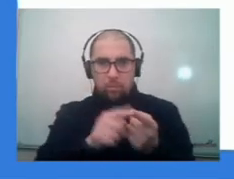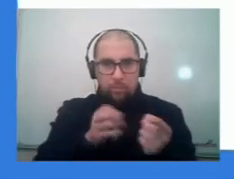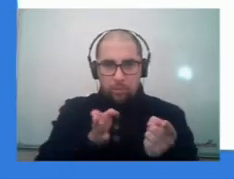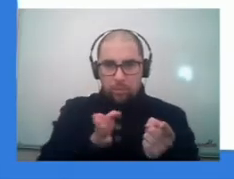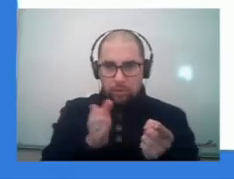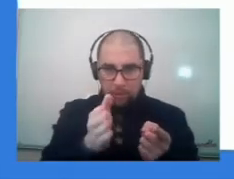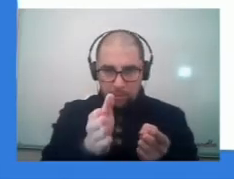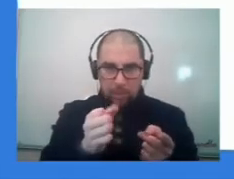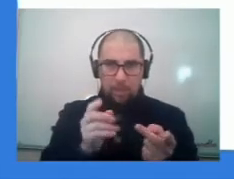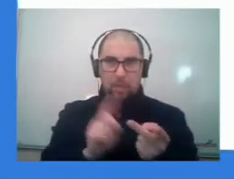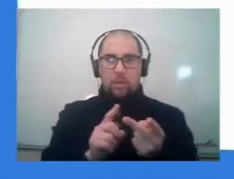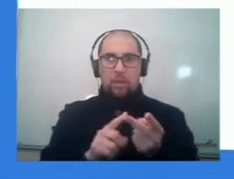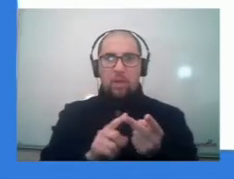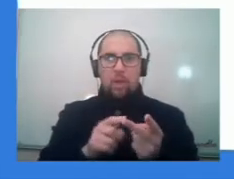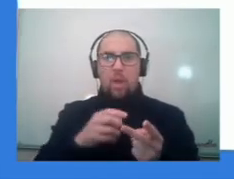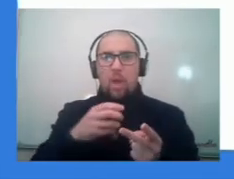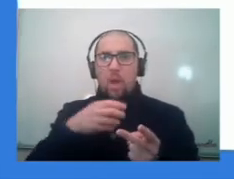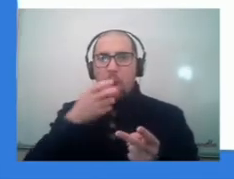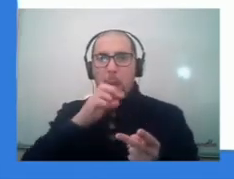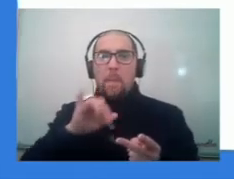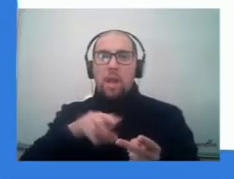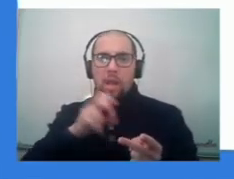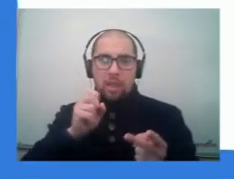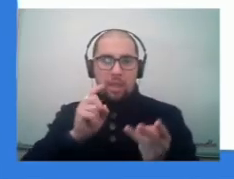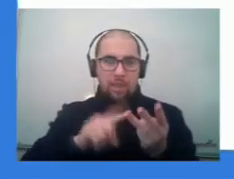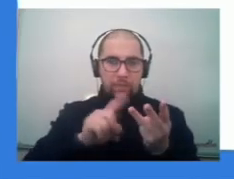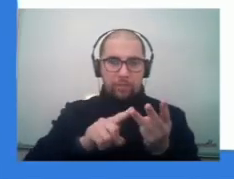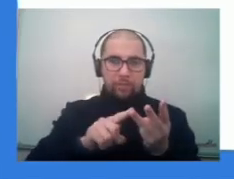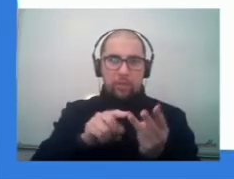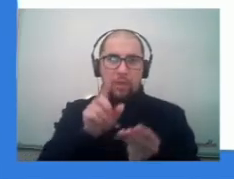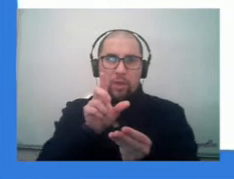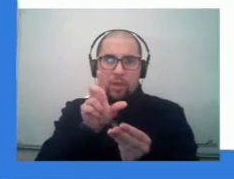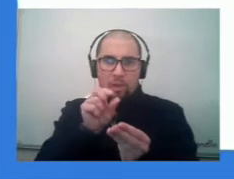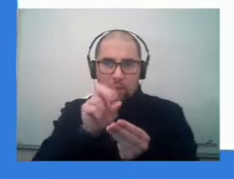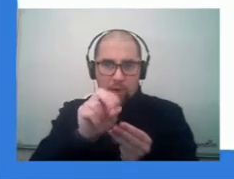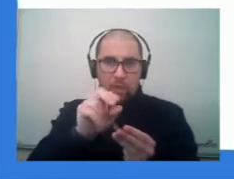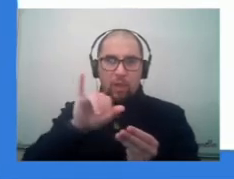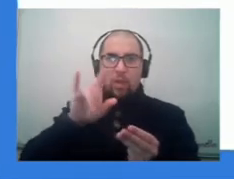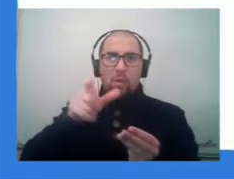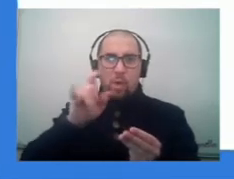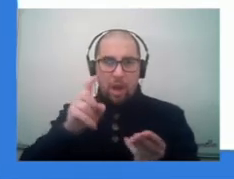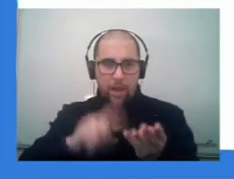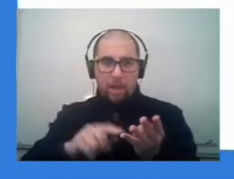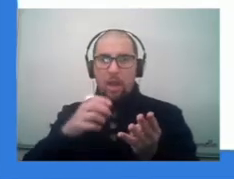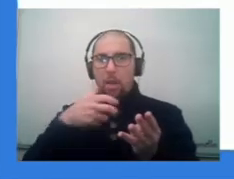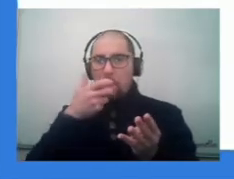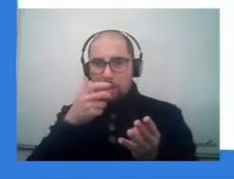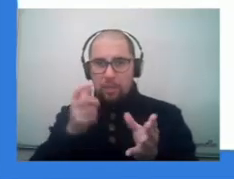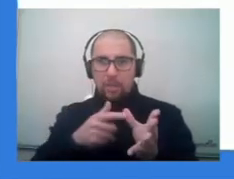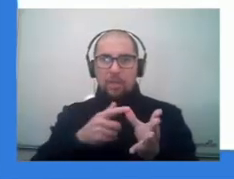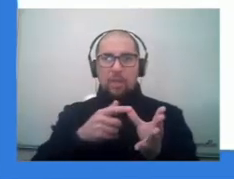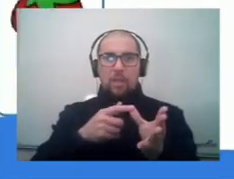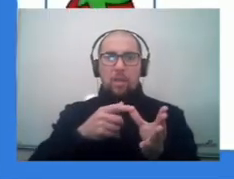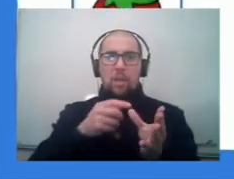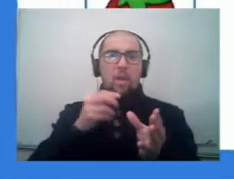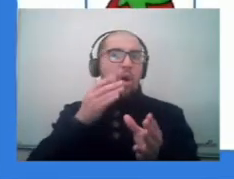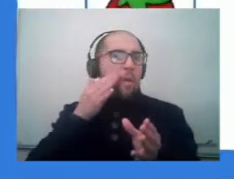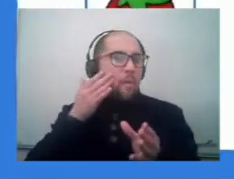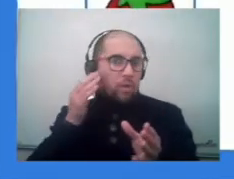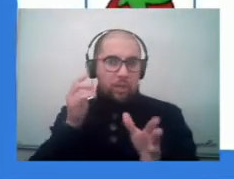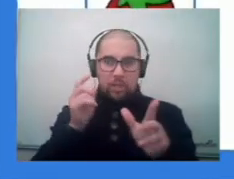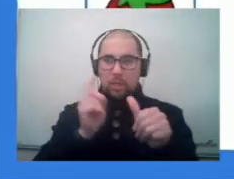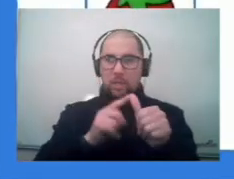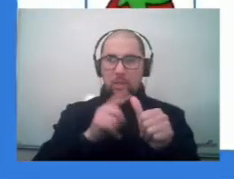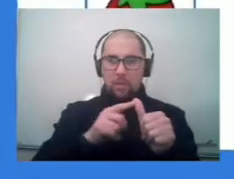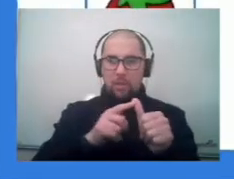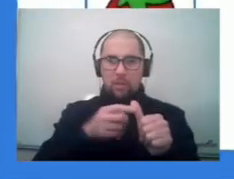Serpiente, piña, iguana, manzana, frutilla,